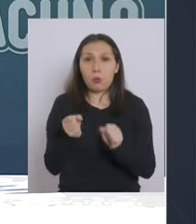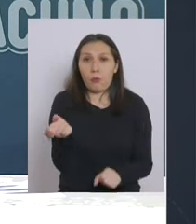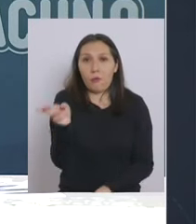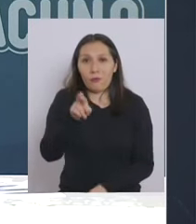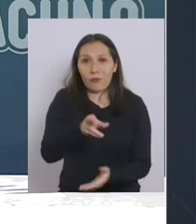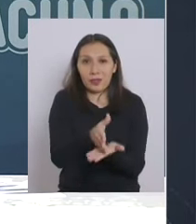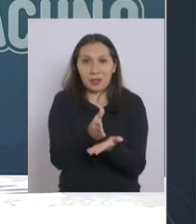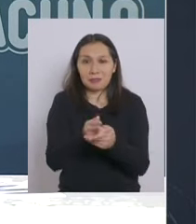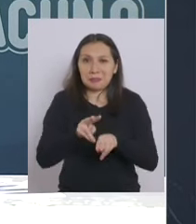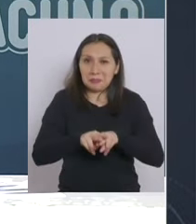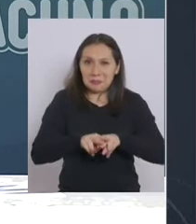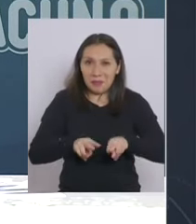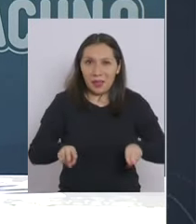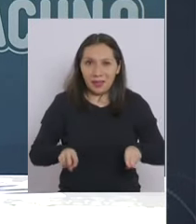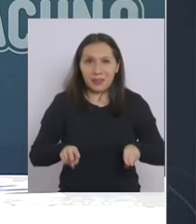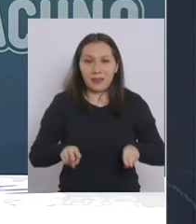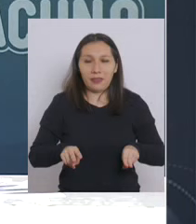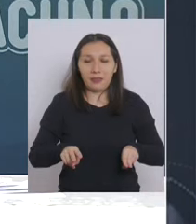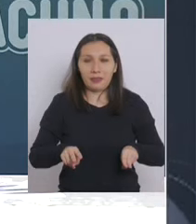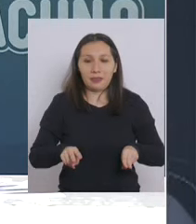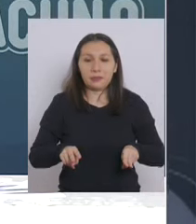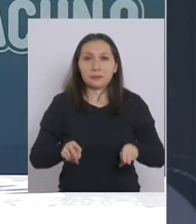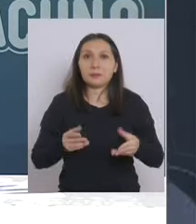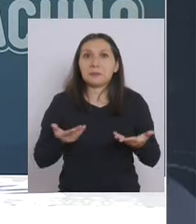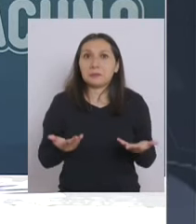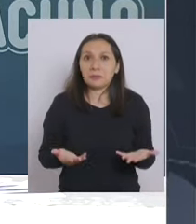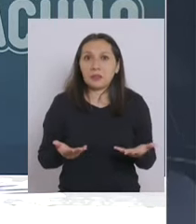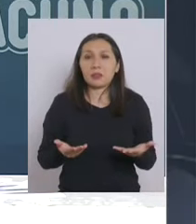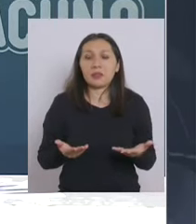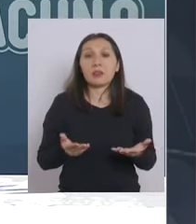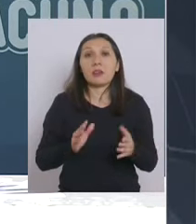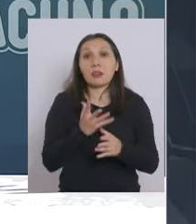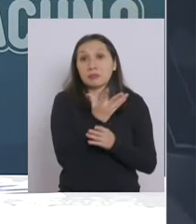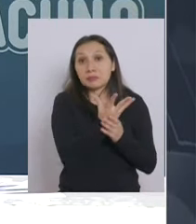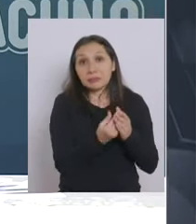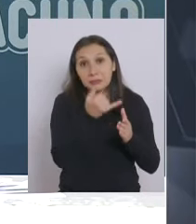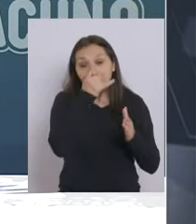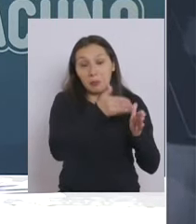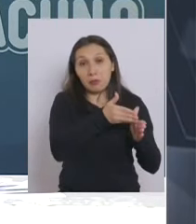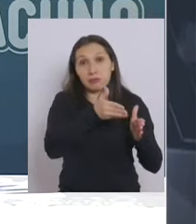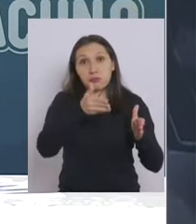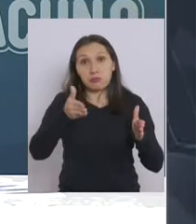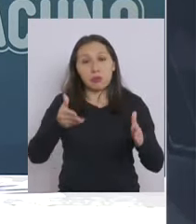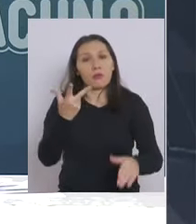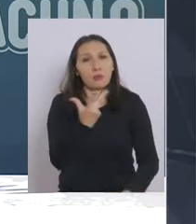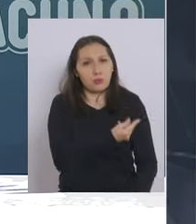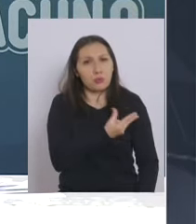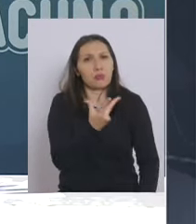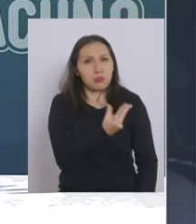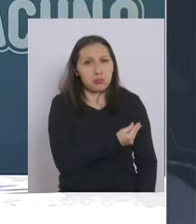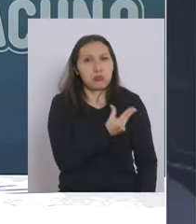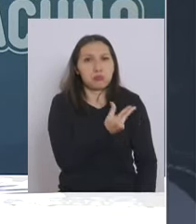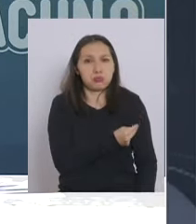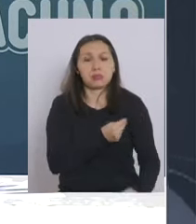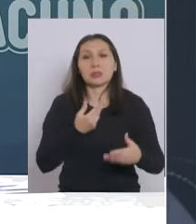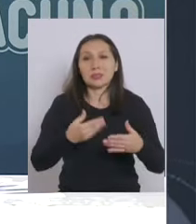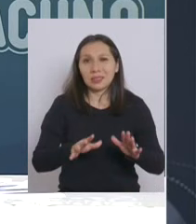volver a clases con tranquilidad y ya pasada esta etapa de la vacunación en la cual hemos dedicado